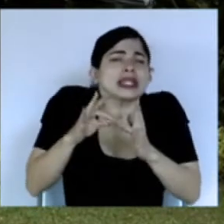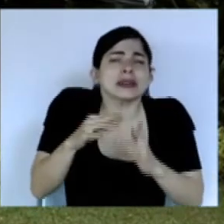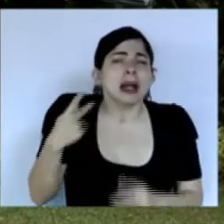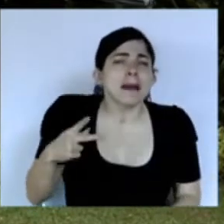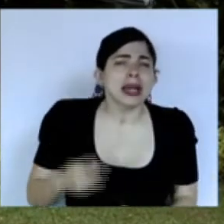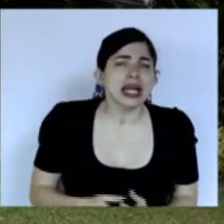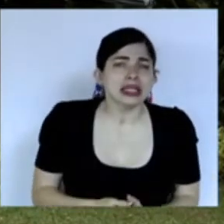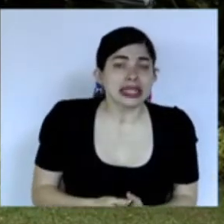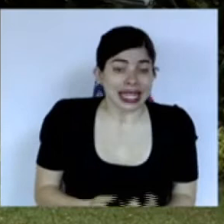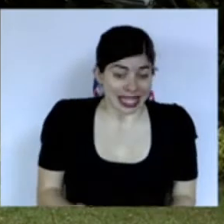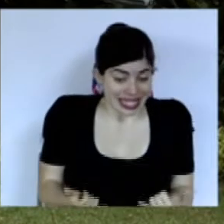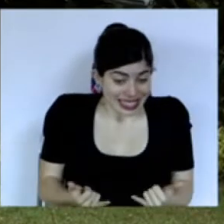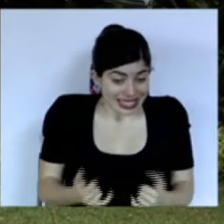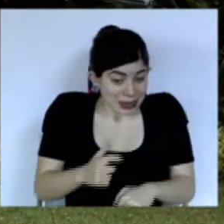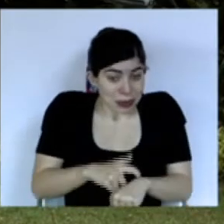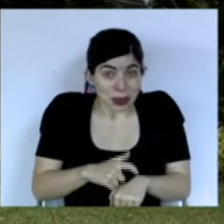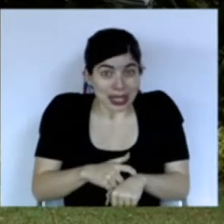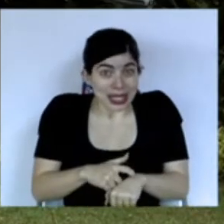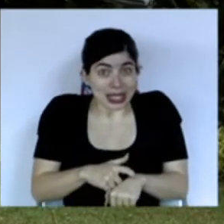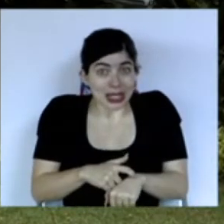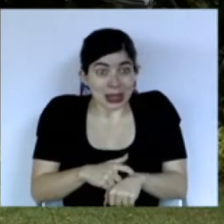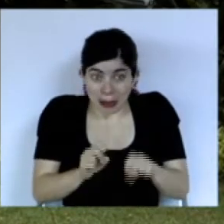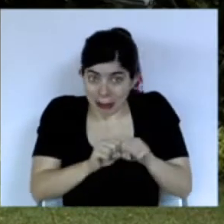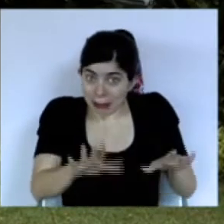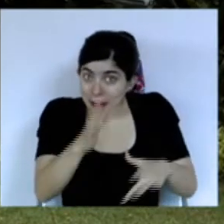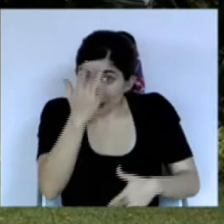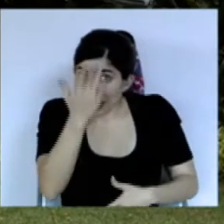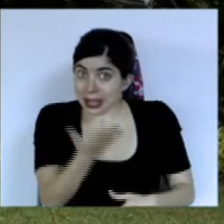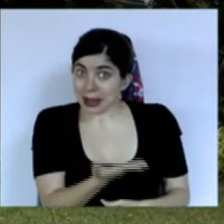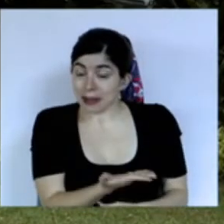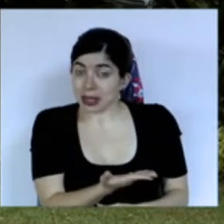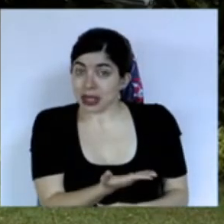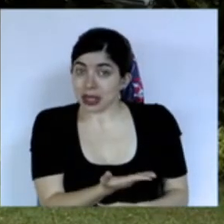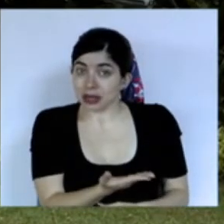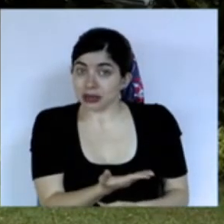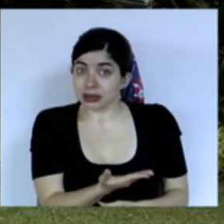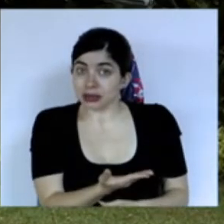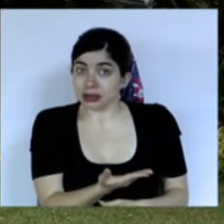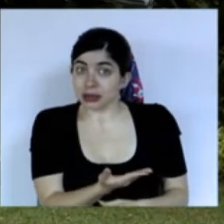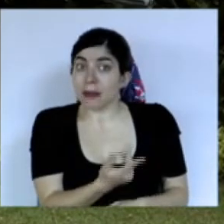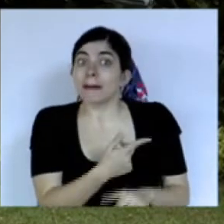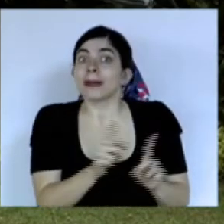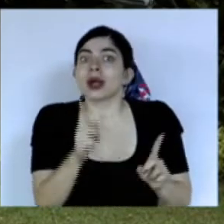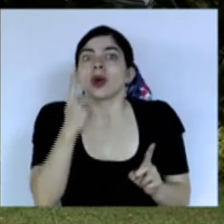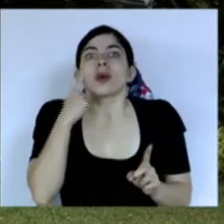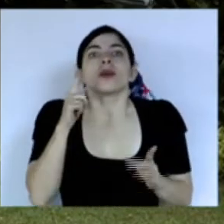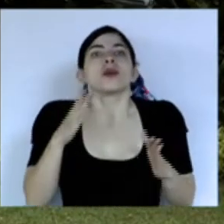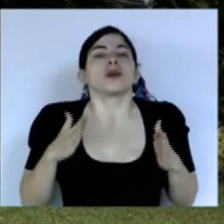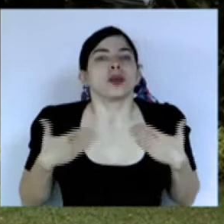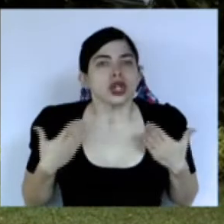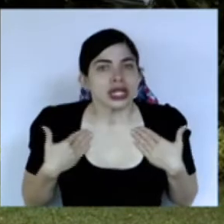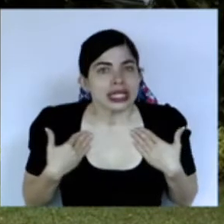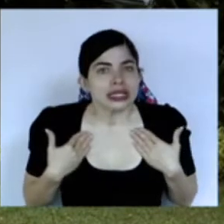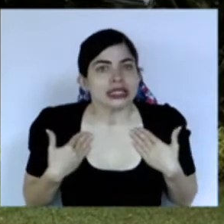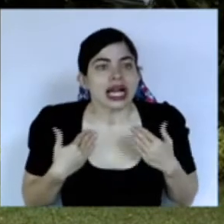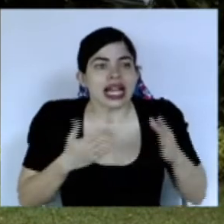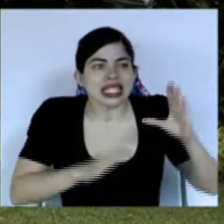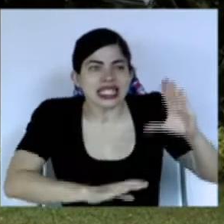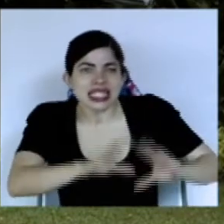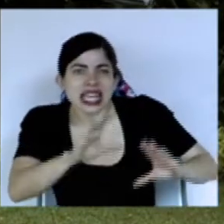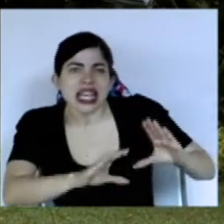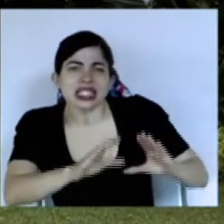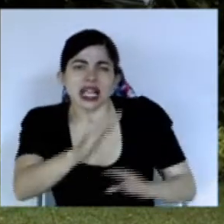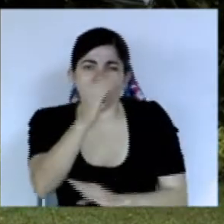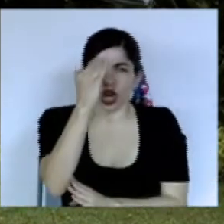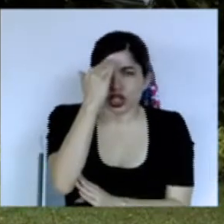en lo inmediato la pandemia pero dichosamente la ciencia el